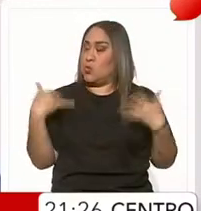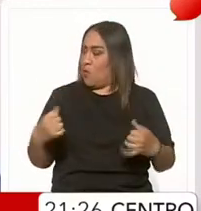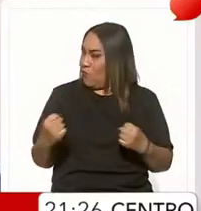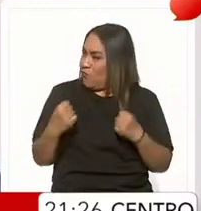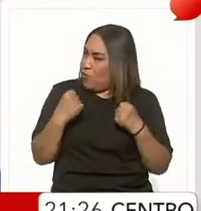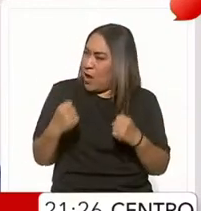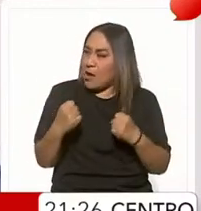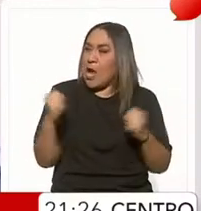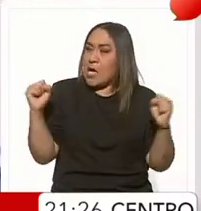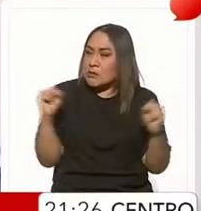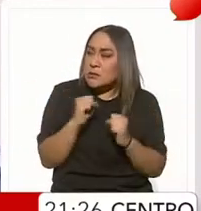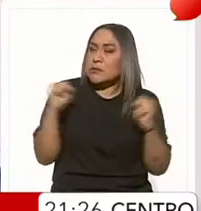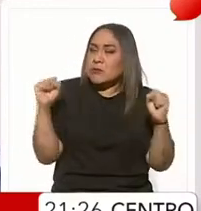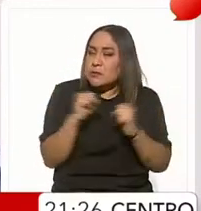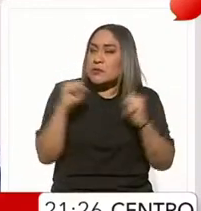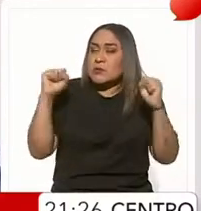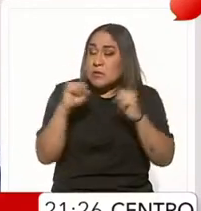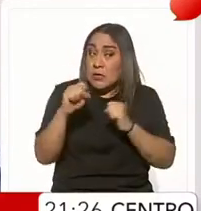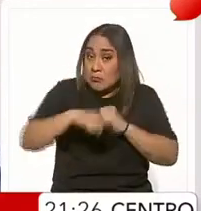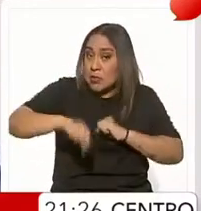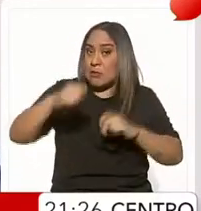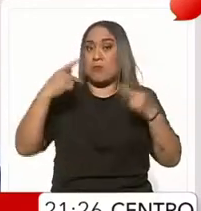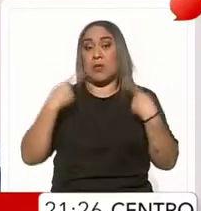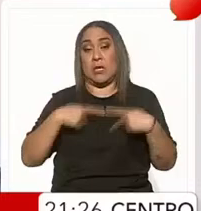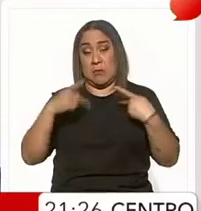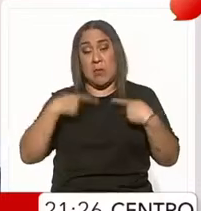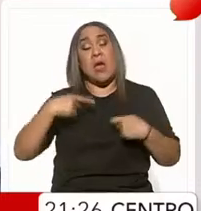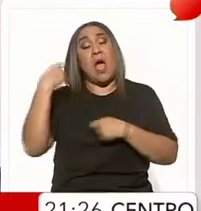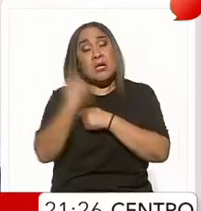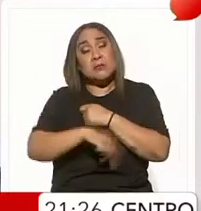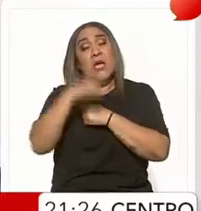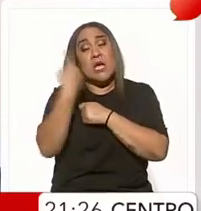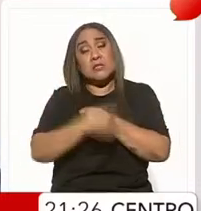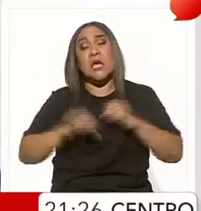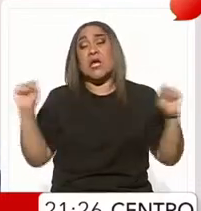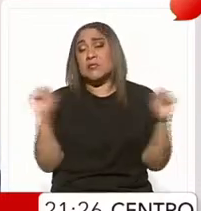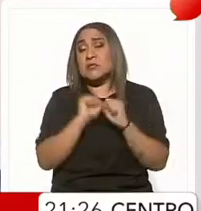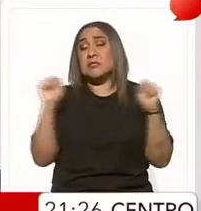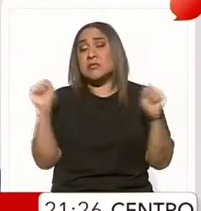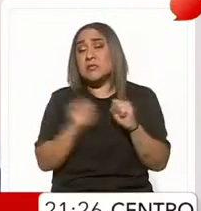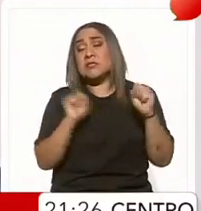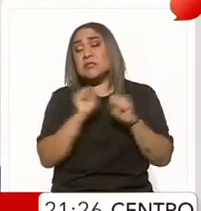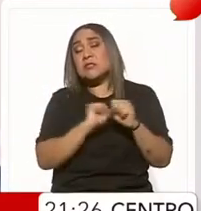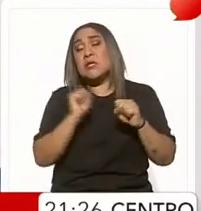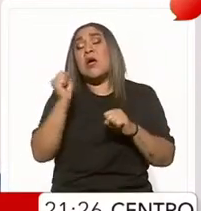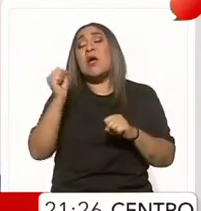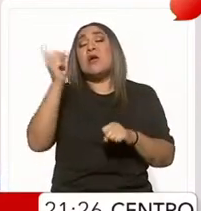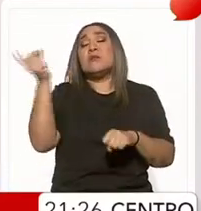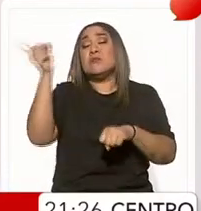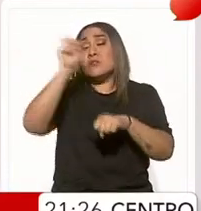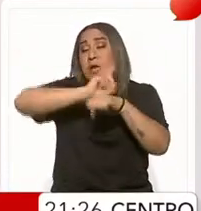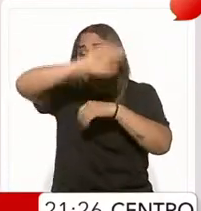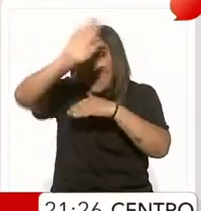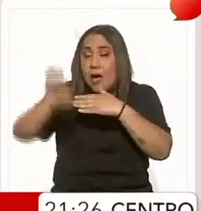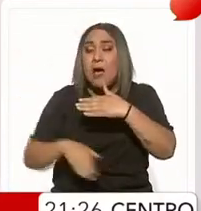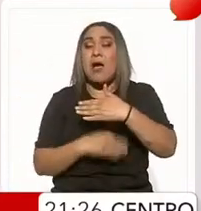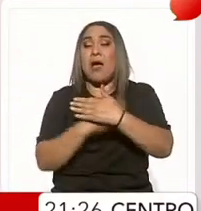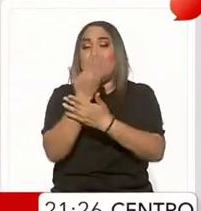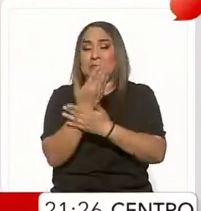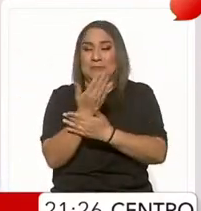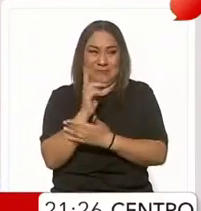físico porque los participantes deben correr sin parar durante día y noche. Veamos la historia. Esto es